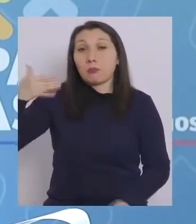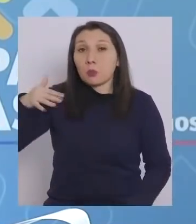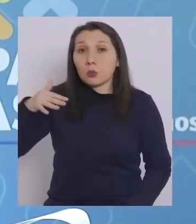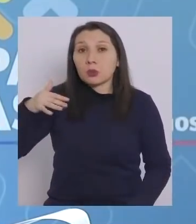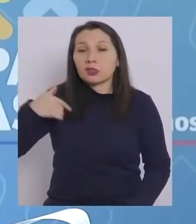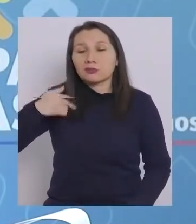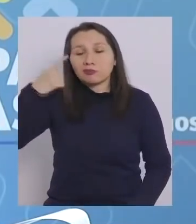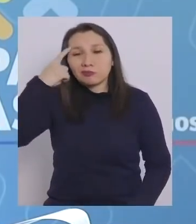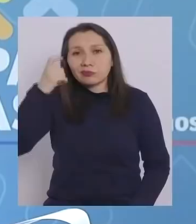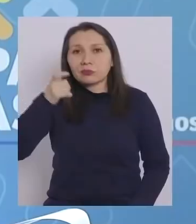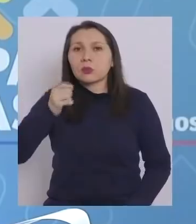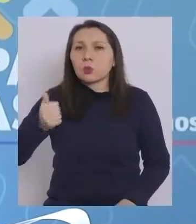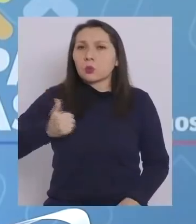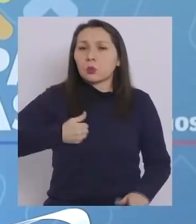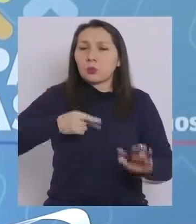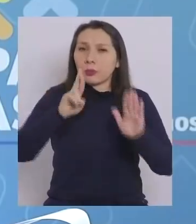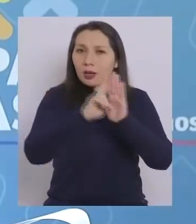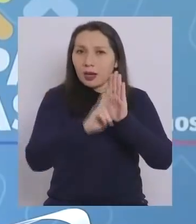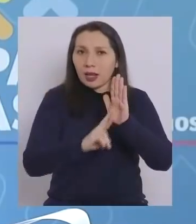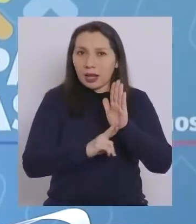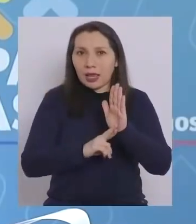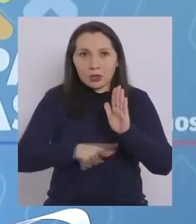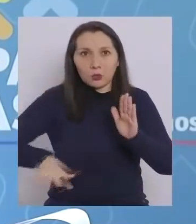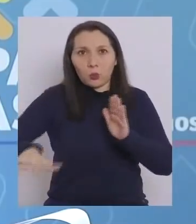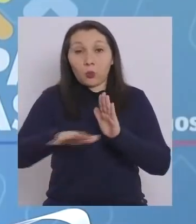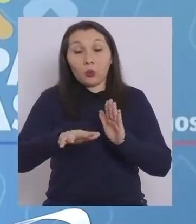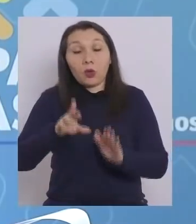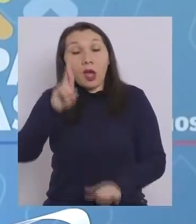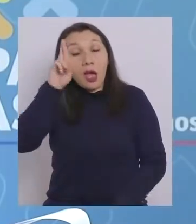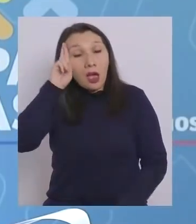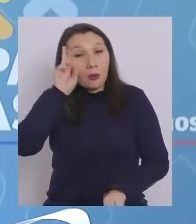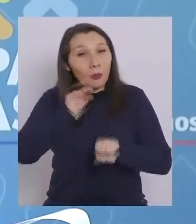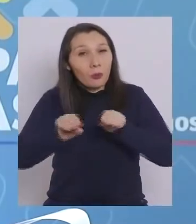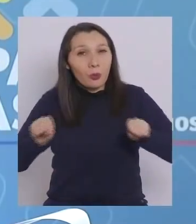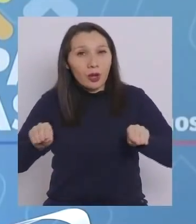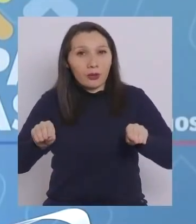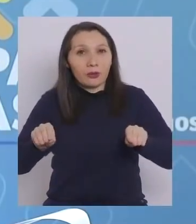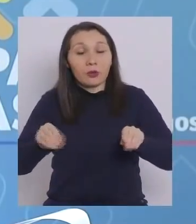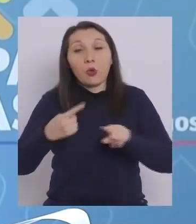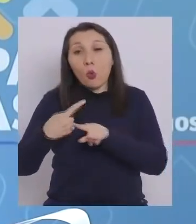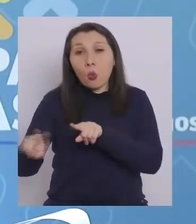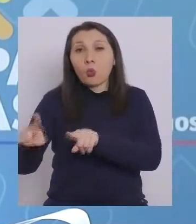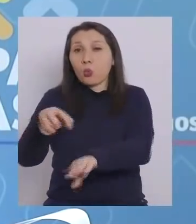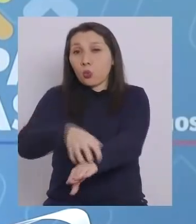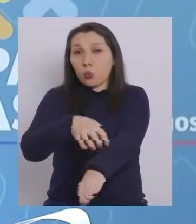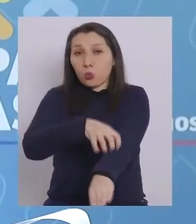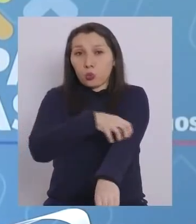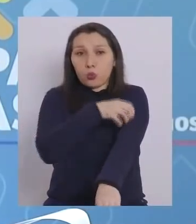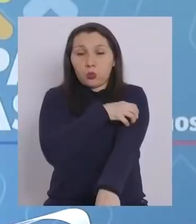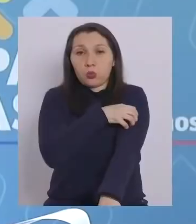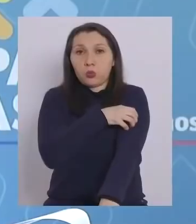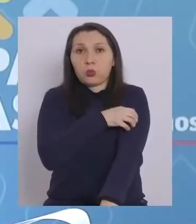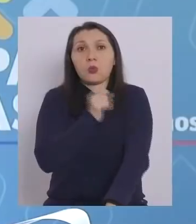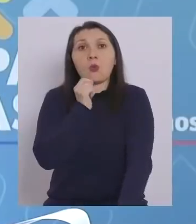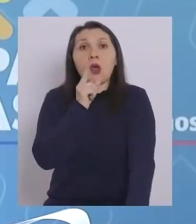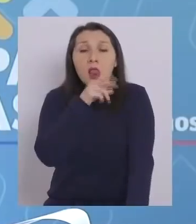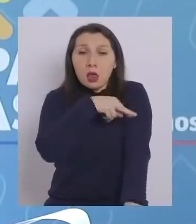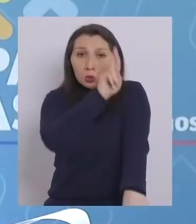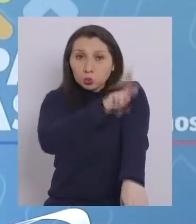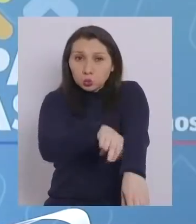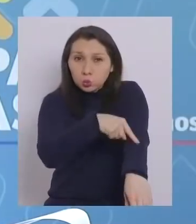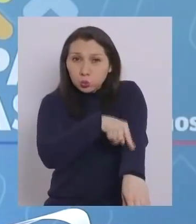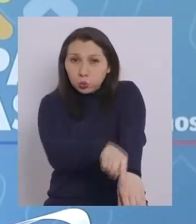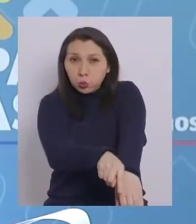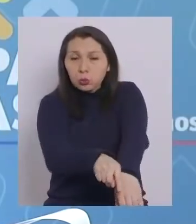mantener las reglas del juego. Además, recordar que hay otras regiones, sobre todo del sur de Chile,